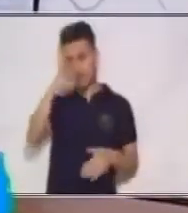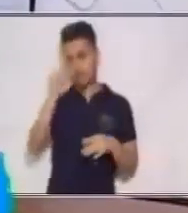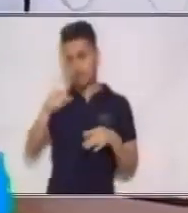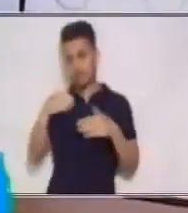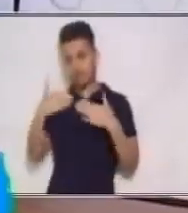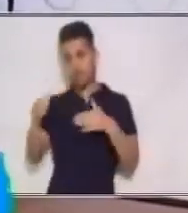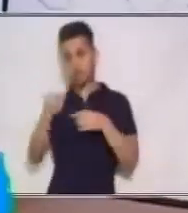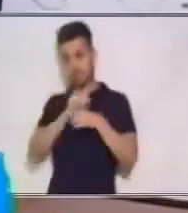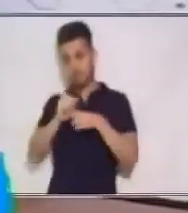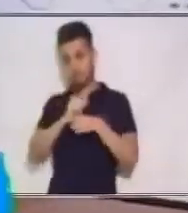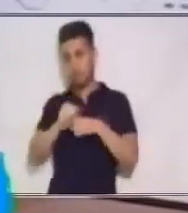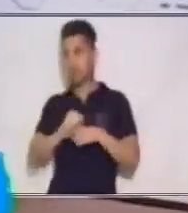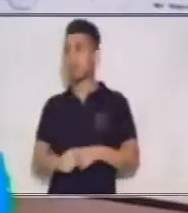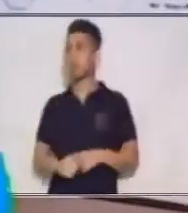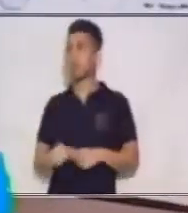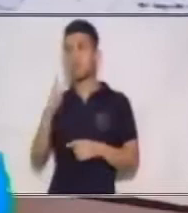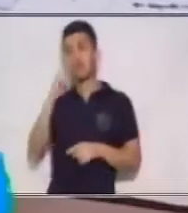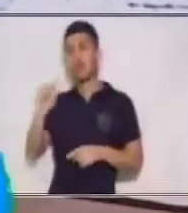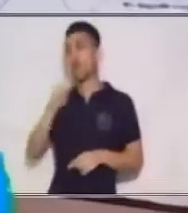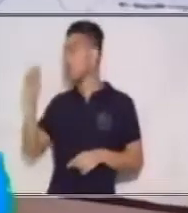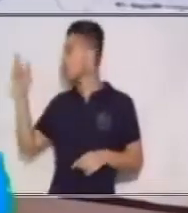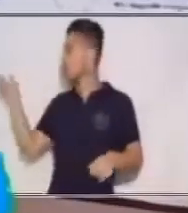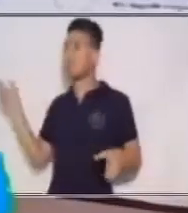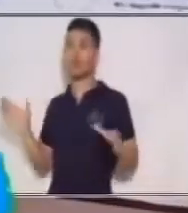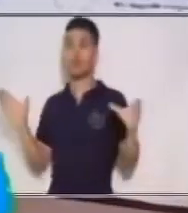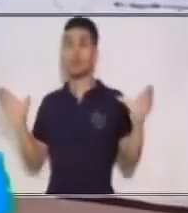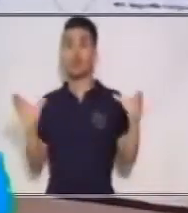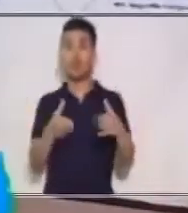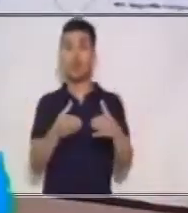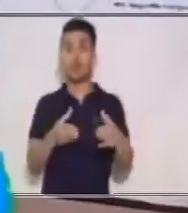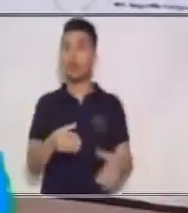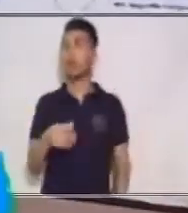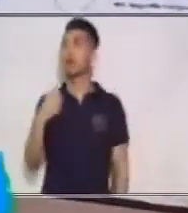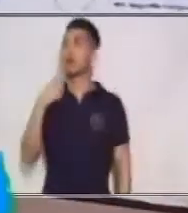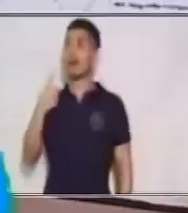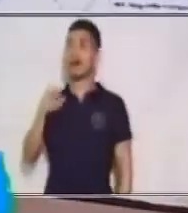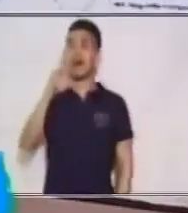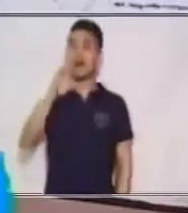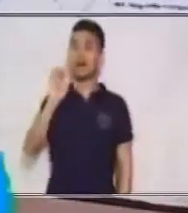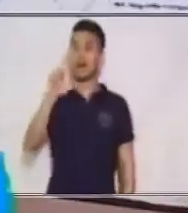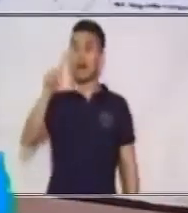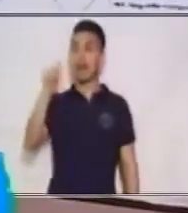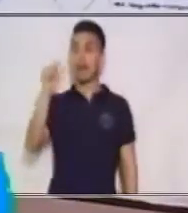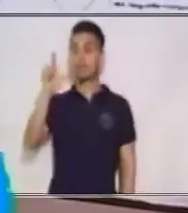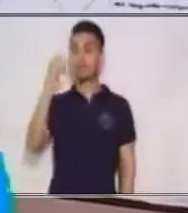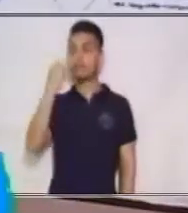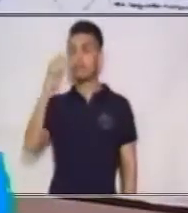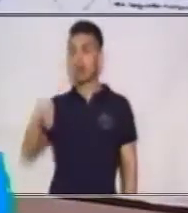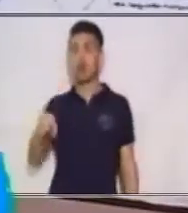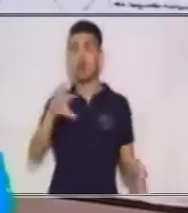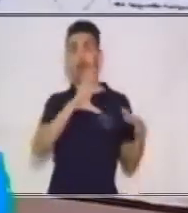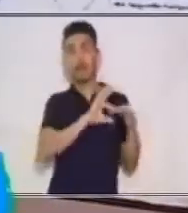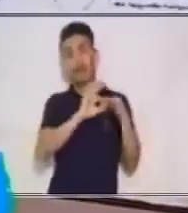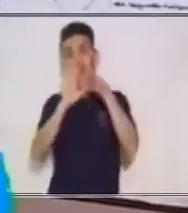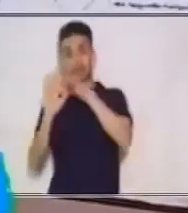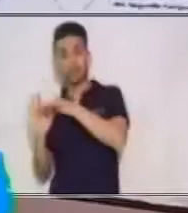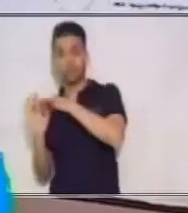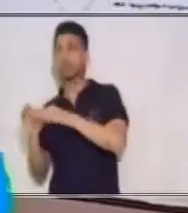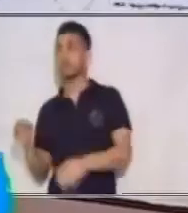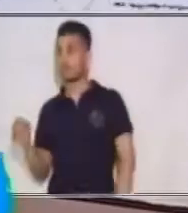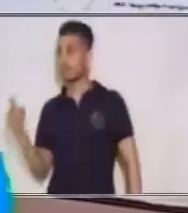ver el siguiente conjunto. Hay una relación entre los conjuntos. Ahora veamos. Tengo